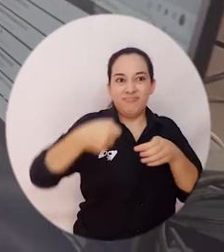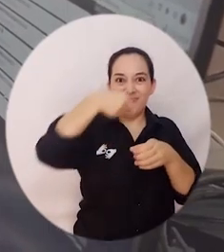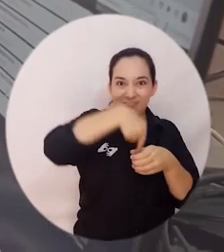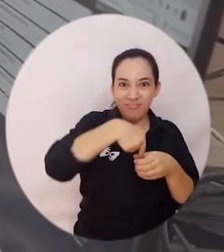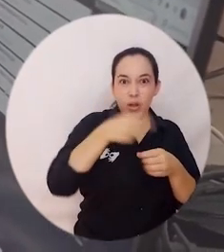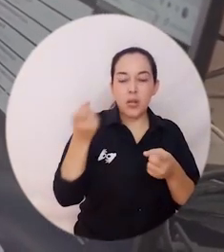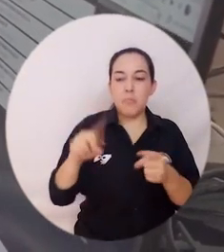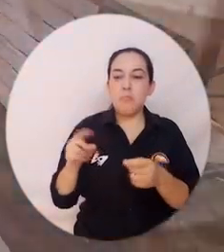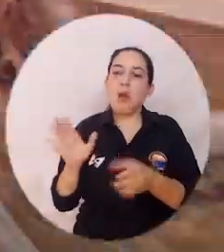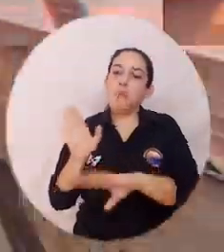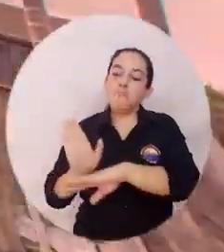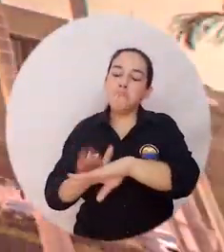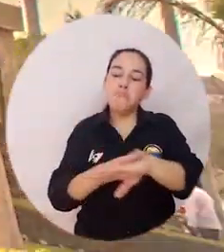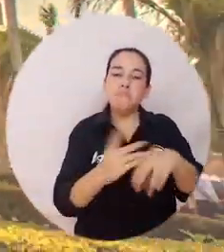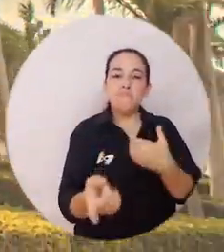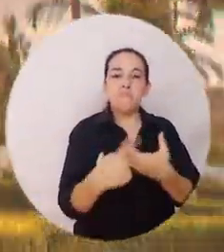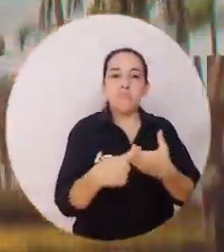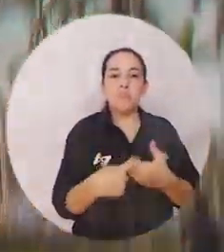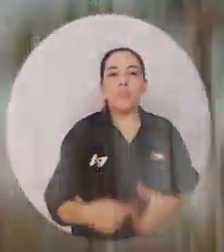semilleros y convocatorias.